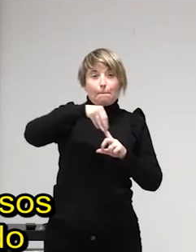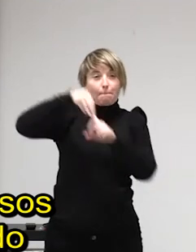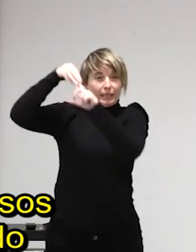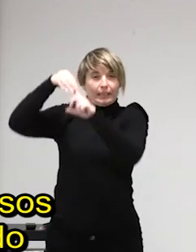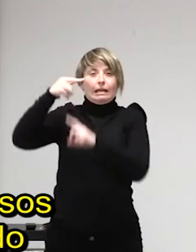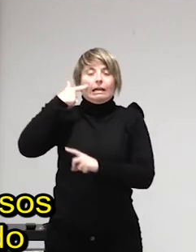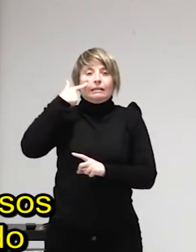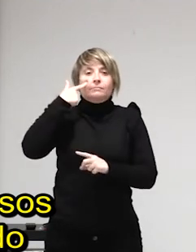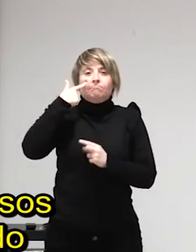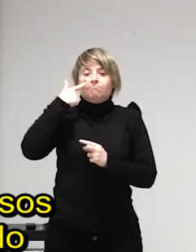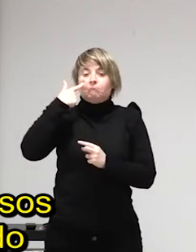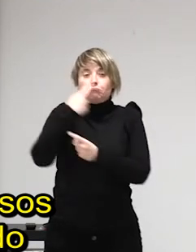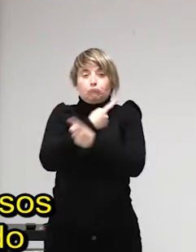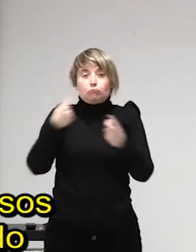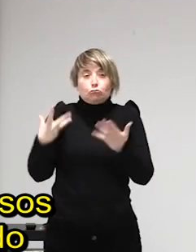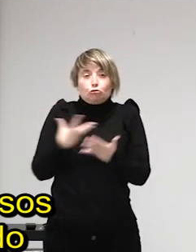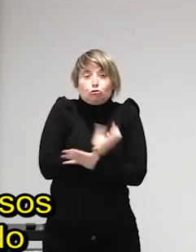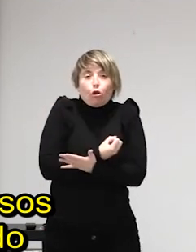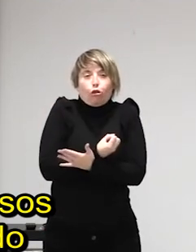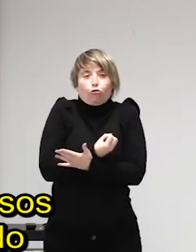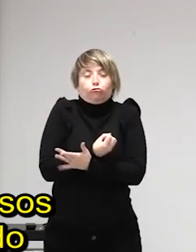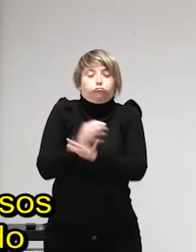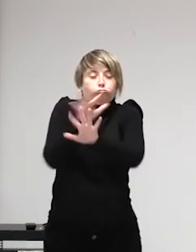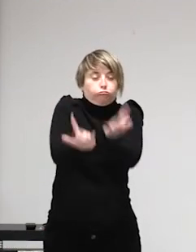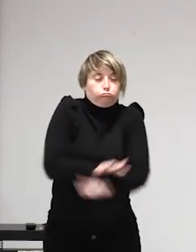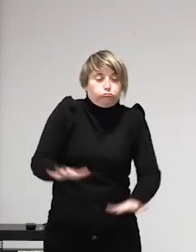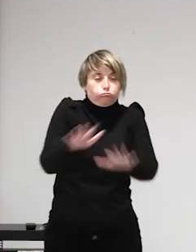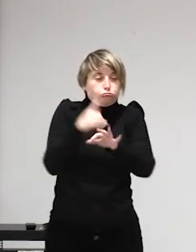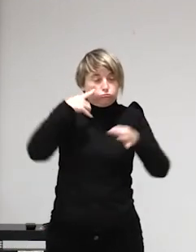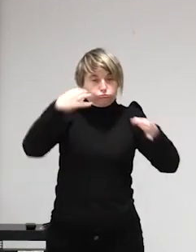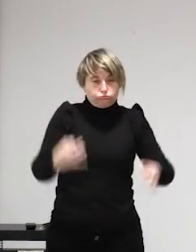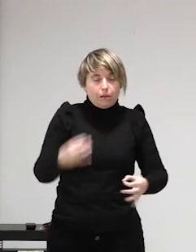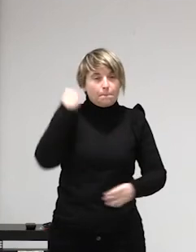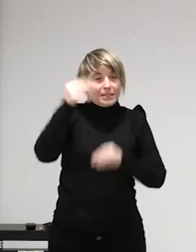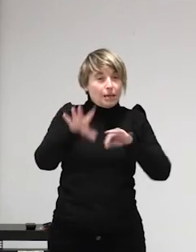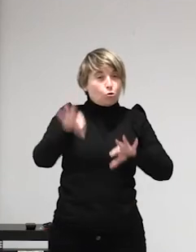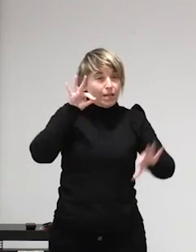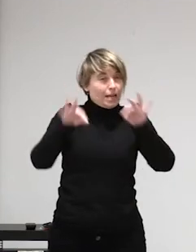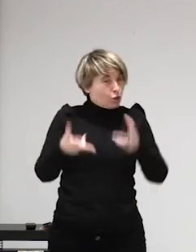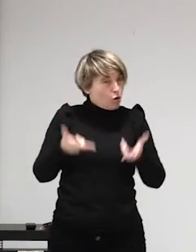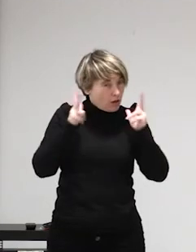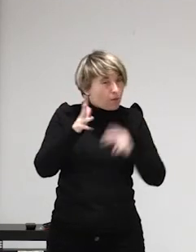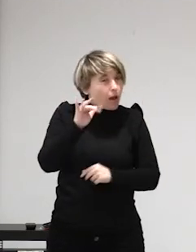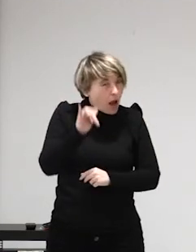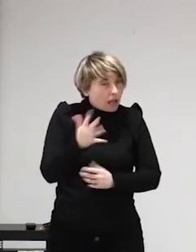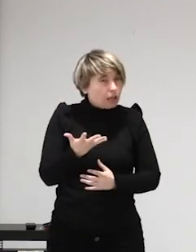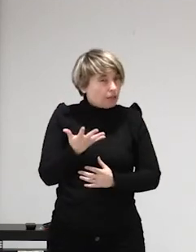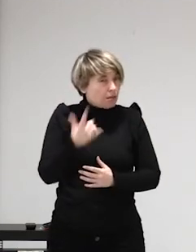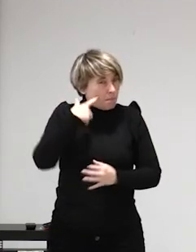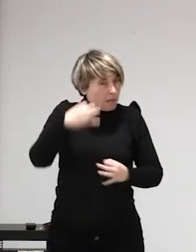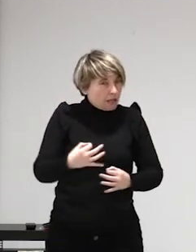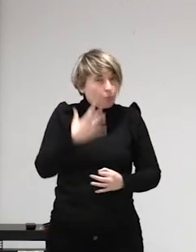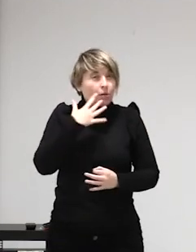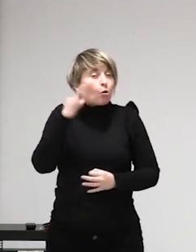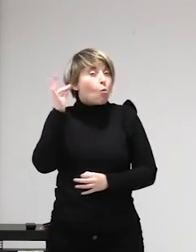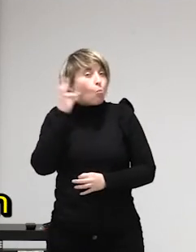y adolescentes con recursos no lo consideran un trabajo cualificado que vaya a satisfacer sus metas e ilusiones que mensaje se ofrece desde el